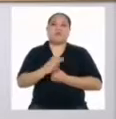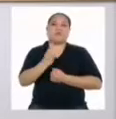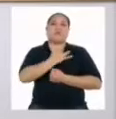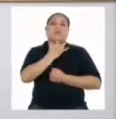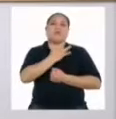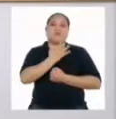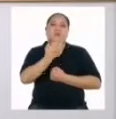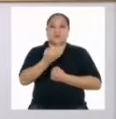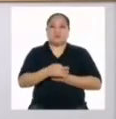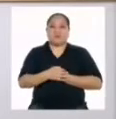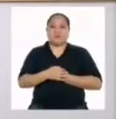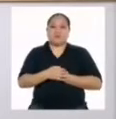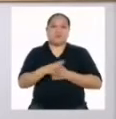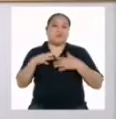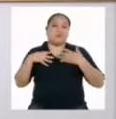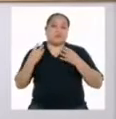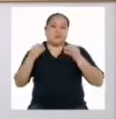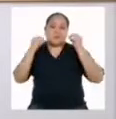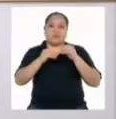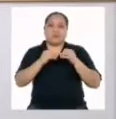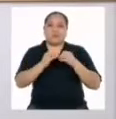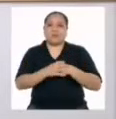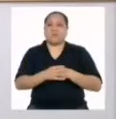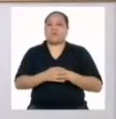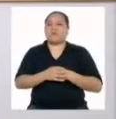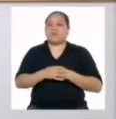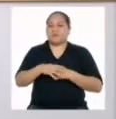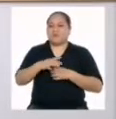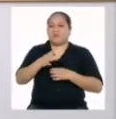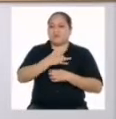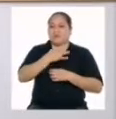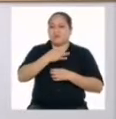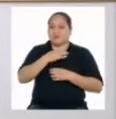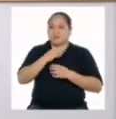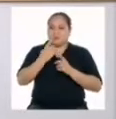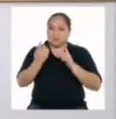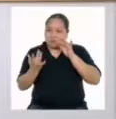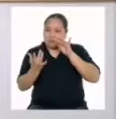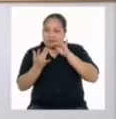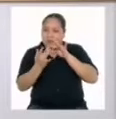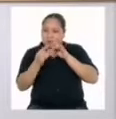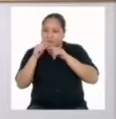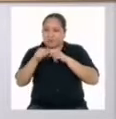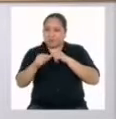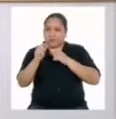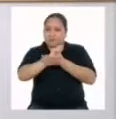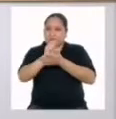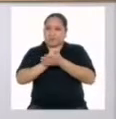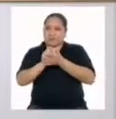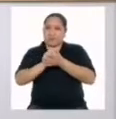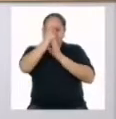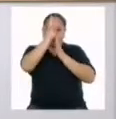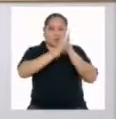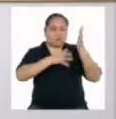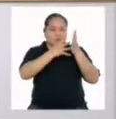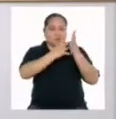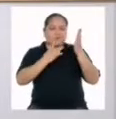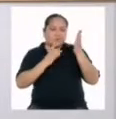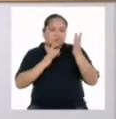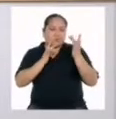sensibilidad. El poder apropiarnos e identificarnos con un texto, con un cuadro, una